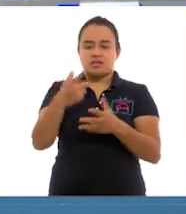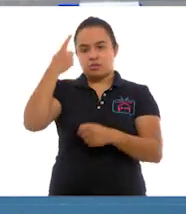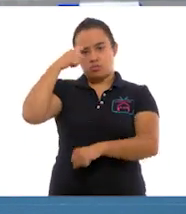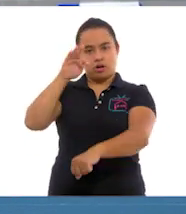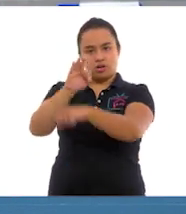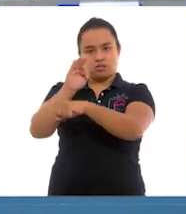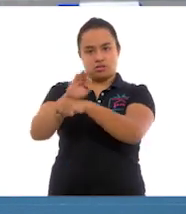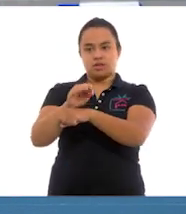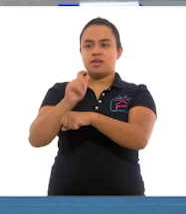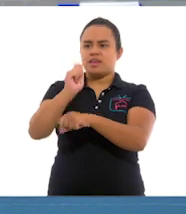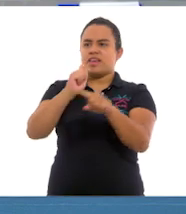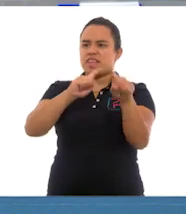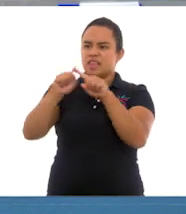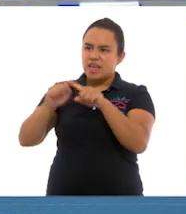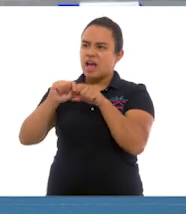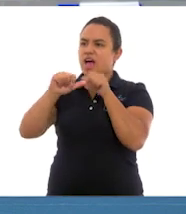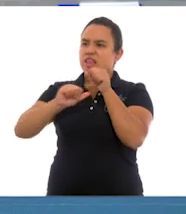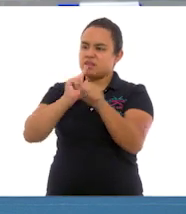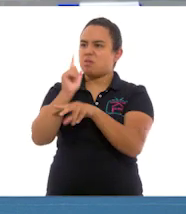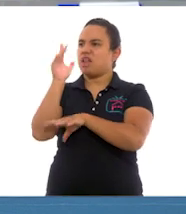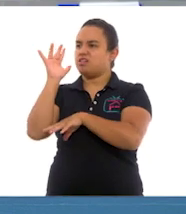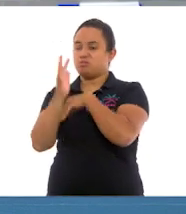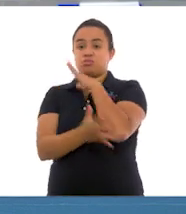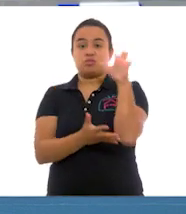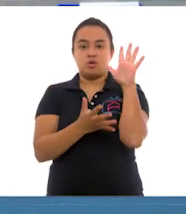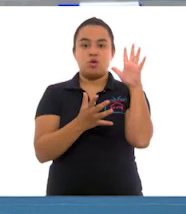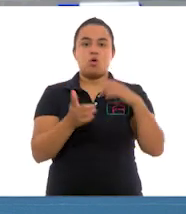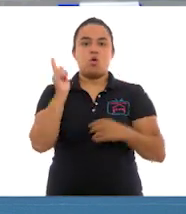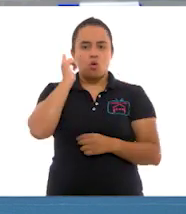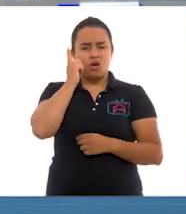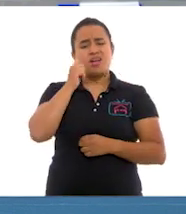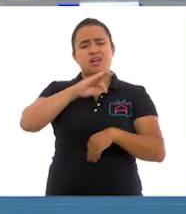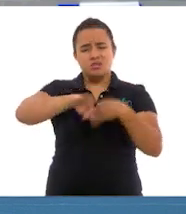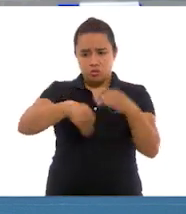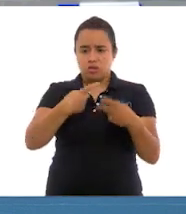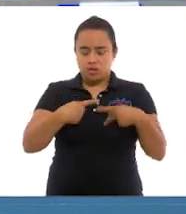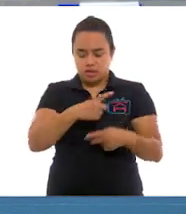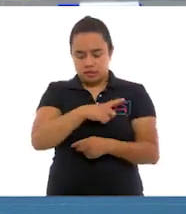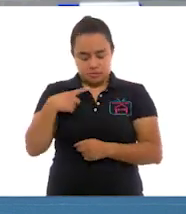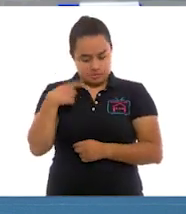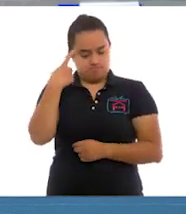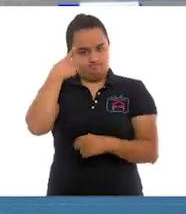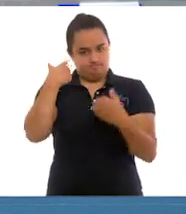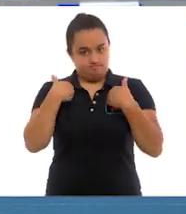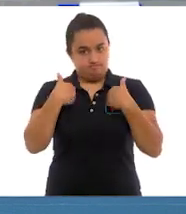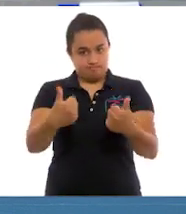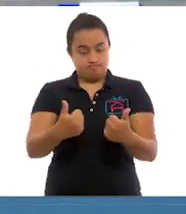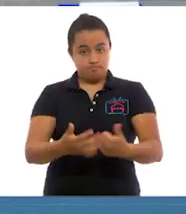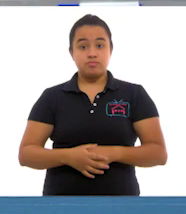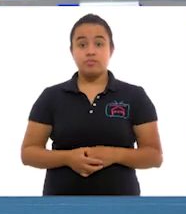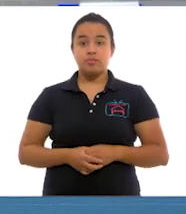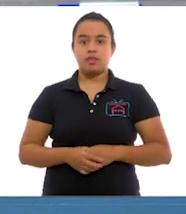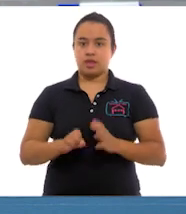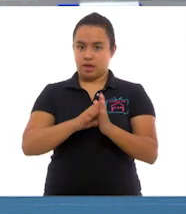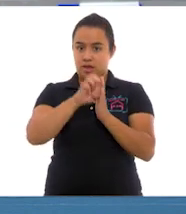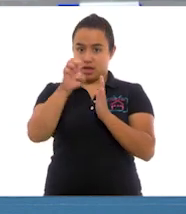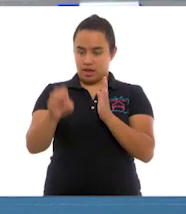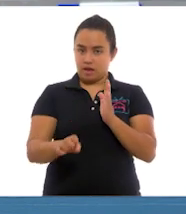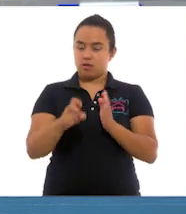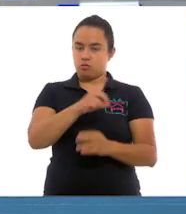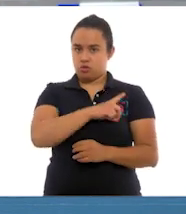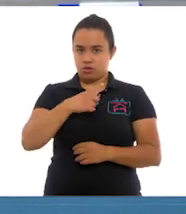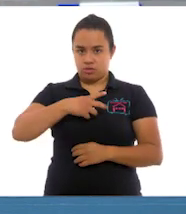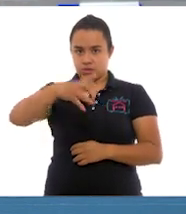proteger la biodiversidad. Ojalá todos fuéramos conscientes. Más, por lo menos. Tomemos el ejemplo y